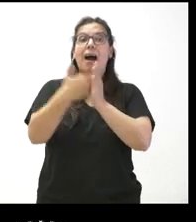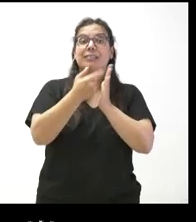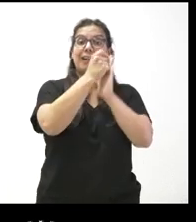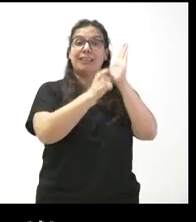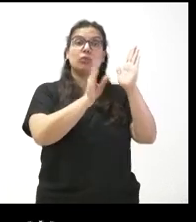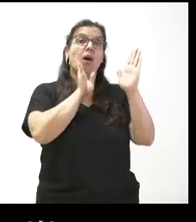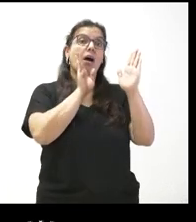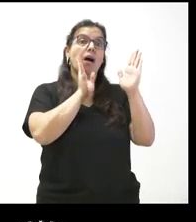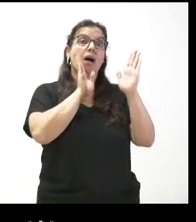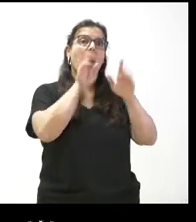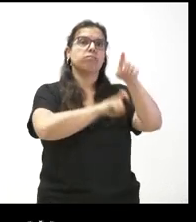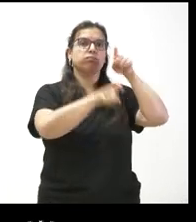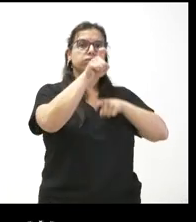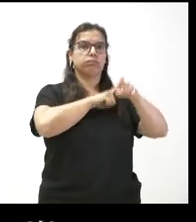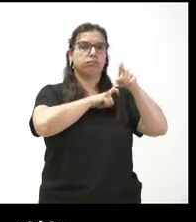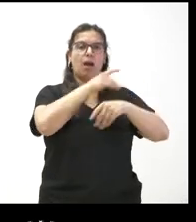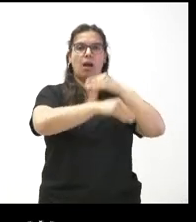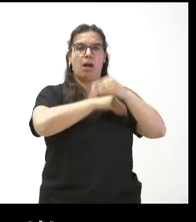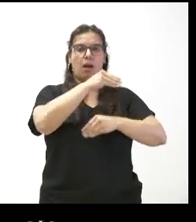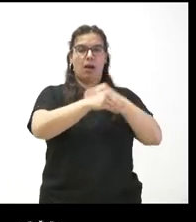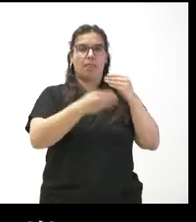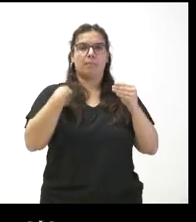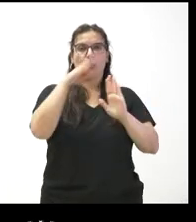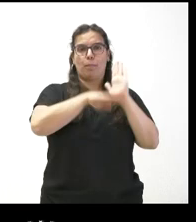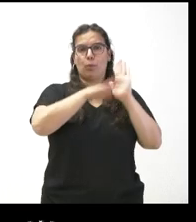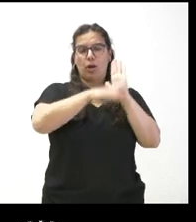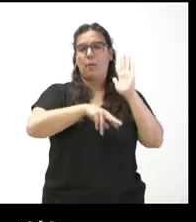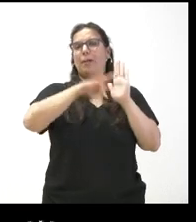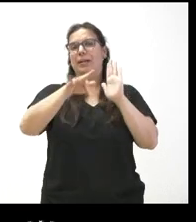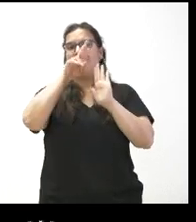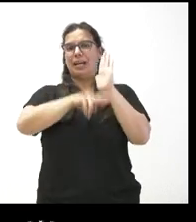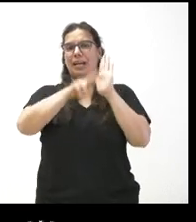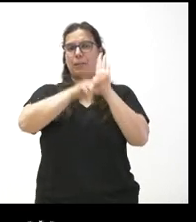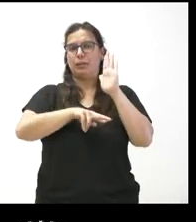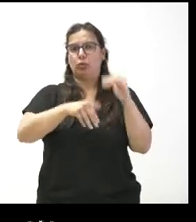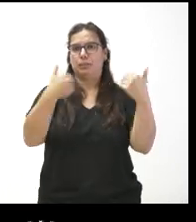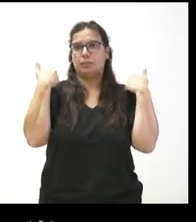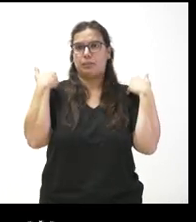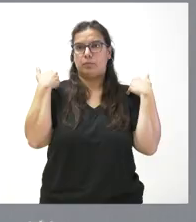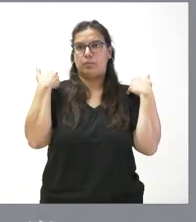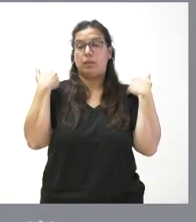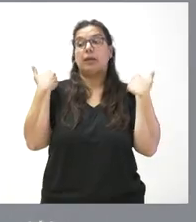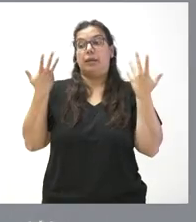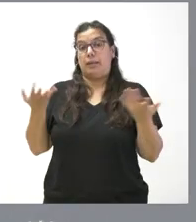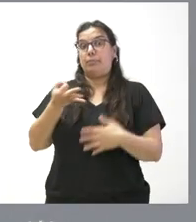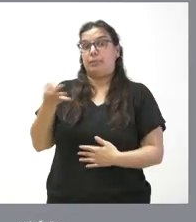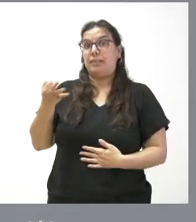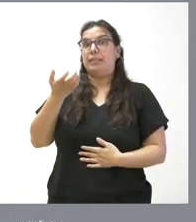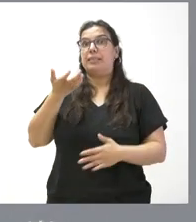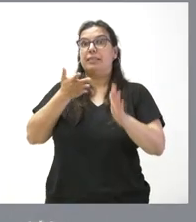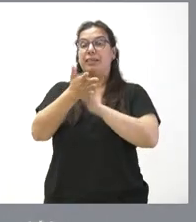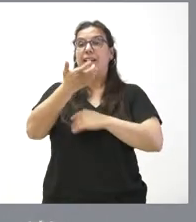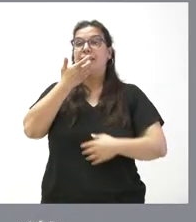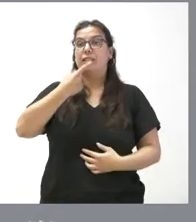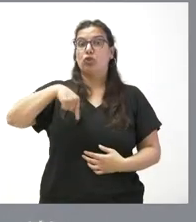requisitos fijados en el Programa Nacional de Erradicación y el reglamento delegado. Efectivamente, lo que significa que si no nos oponemos a una medida de